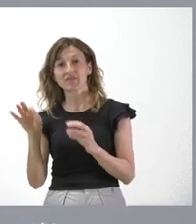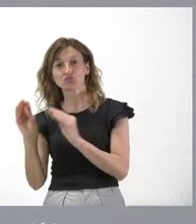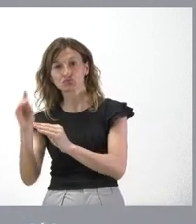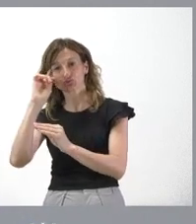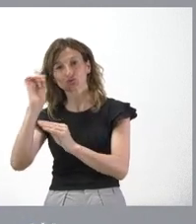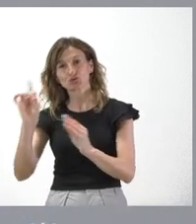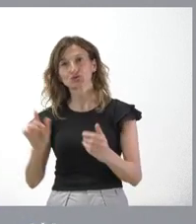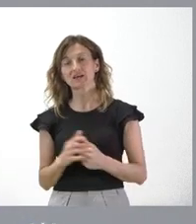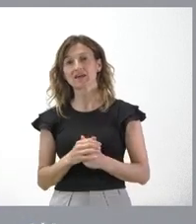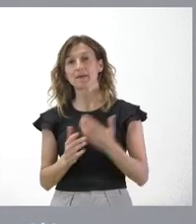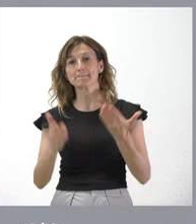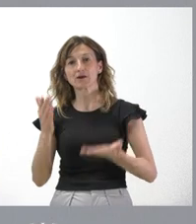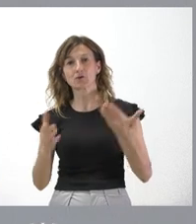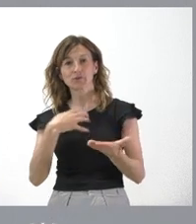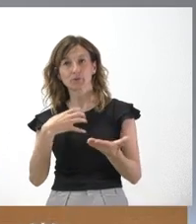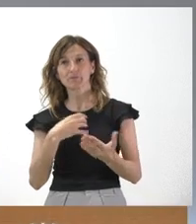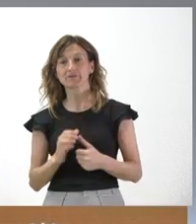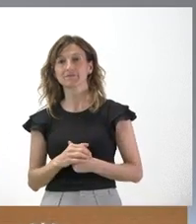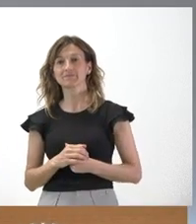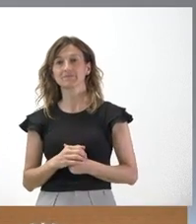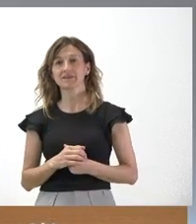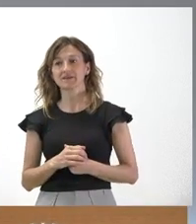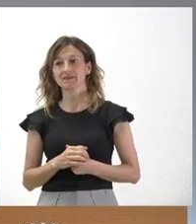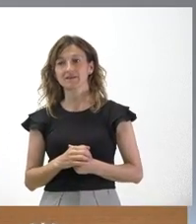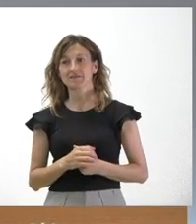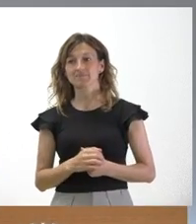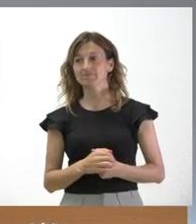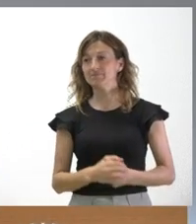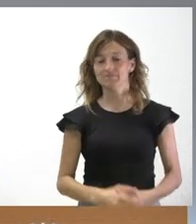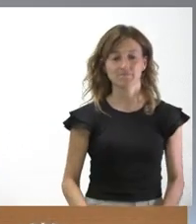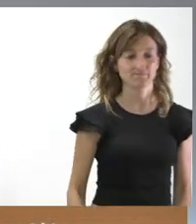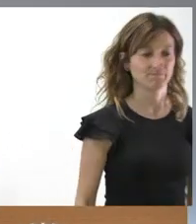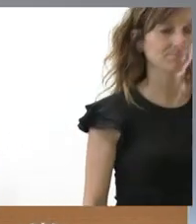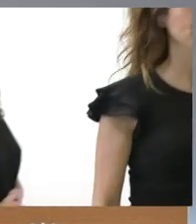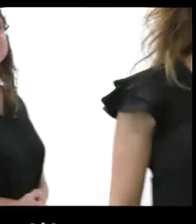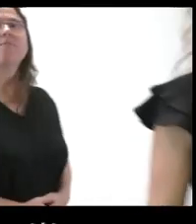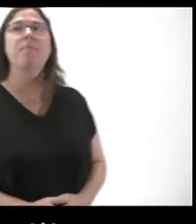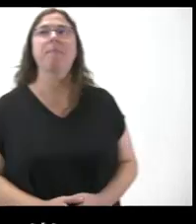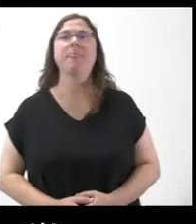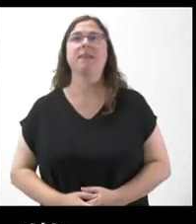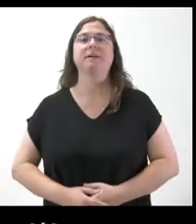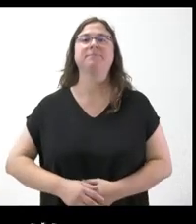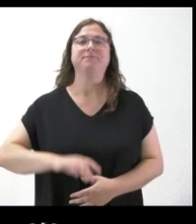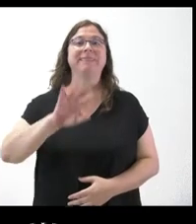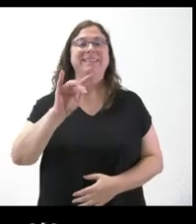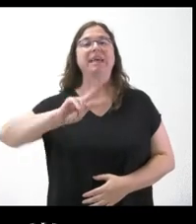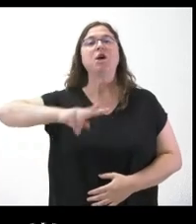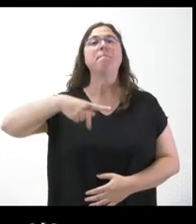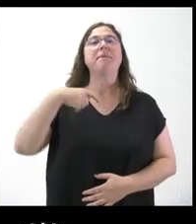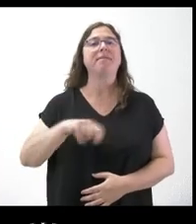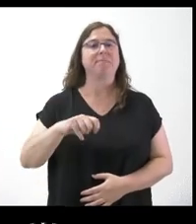estamos en condiciones de valorarlo en consecuencia. Sí, el vicepresidente ha señalado en Twitter que, por respecto a su partido,